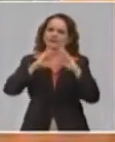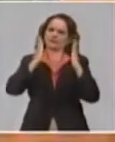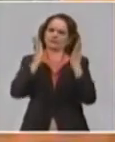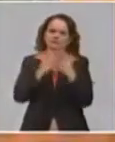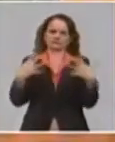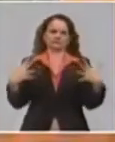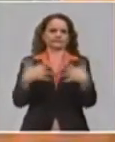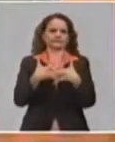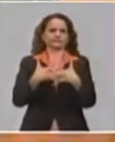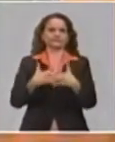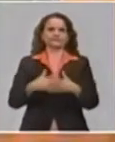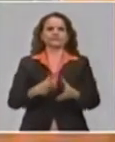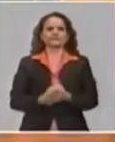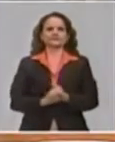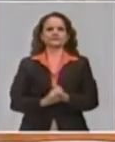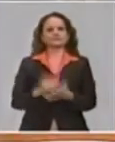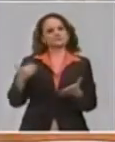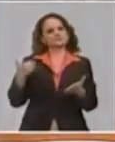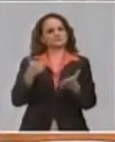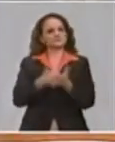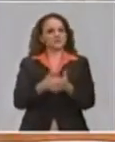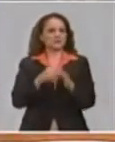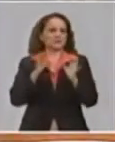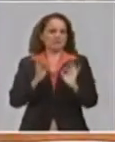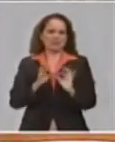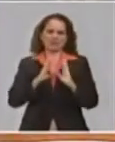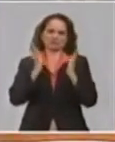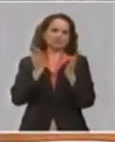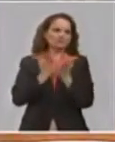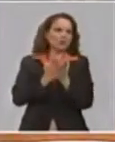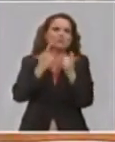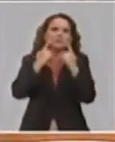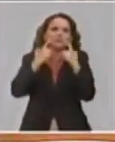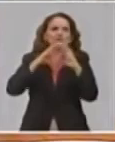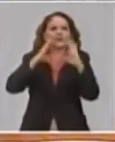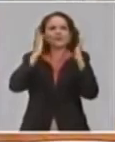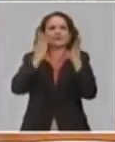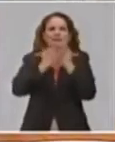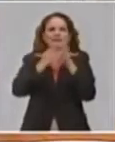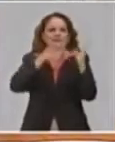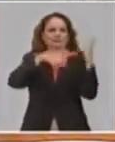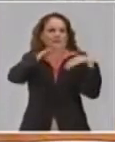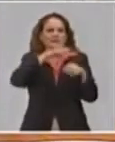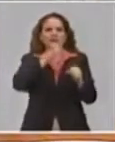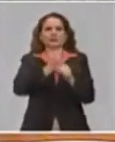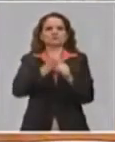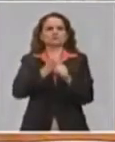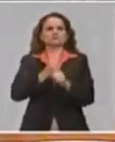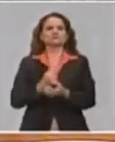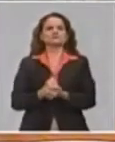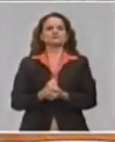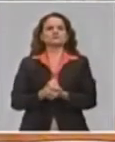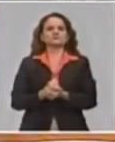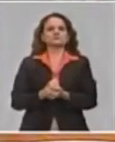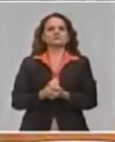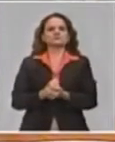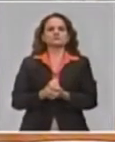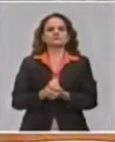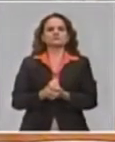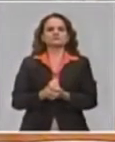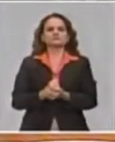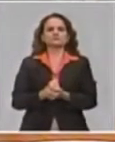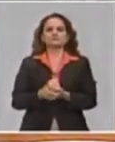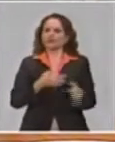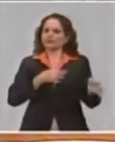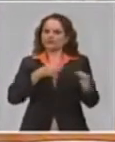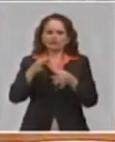Hasta aquí, Randy, la intervención de los aspectos fundamentales en los cuales viene trabajando el Ministerio de